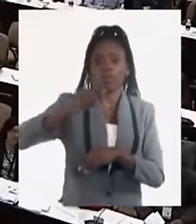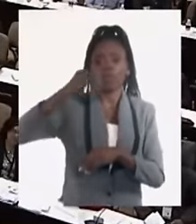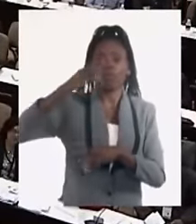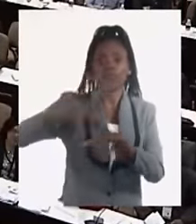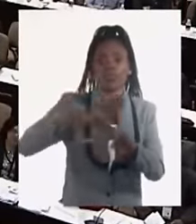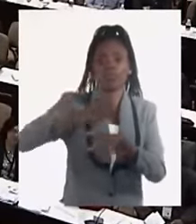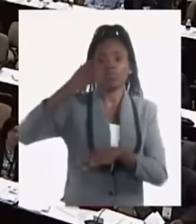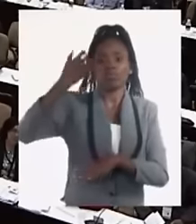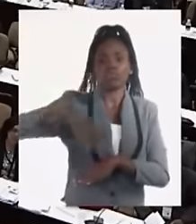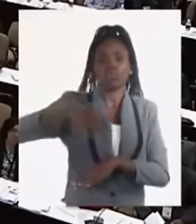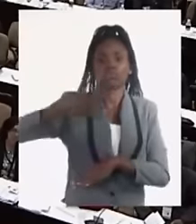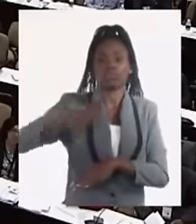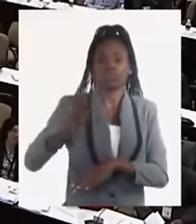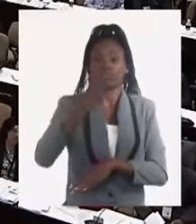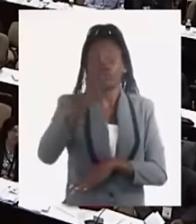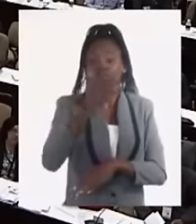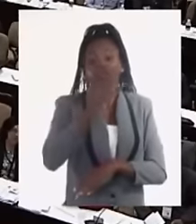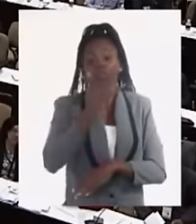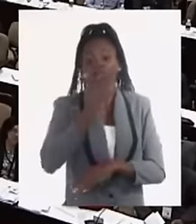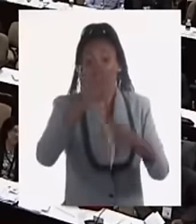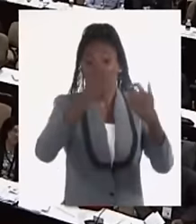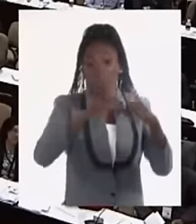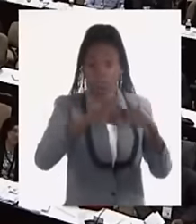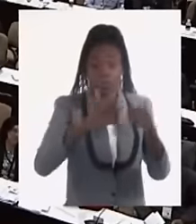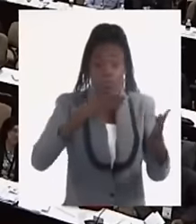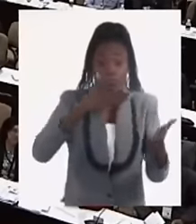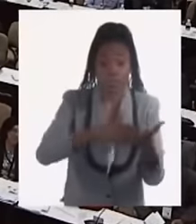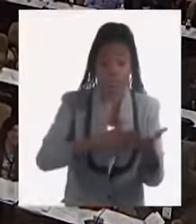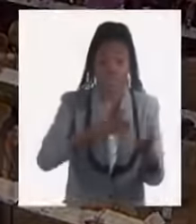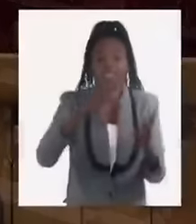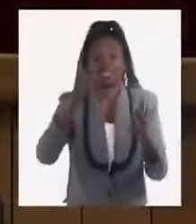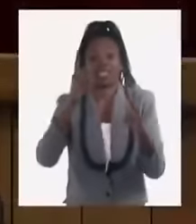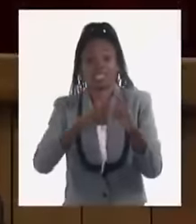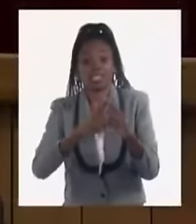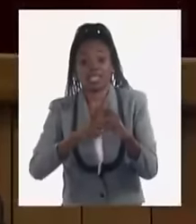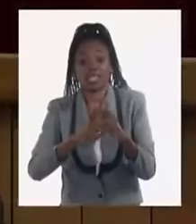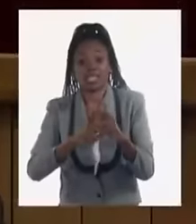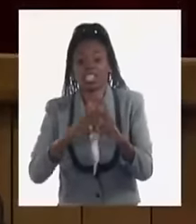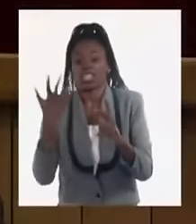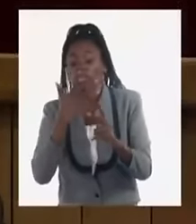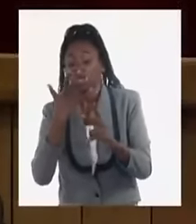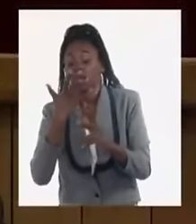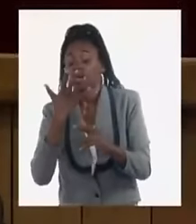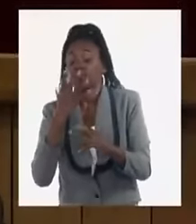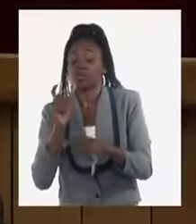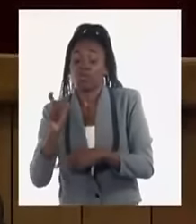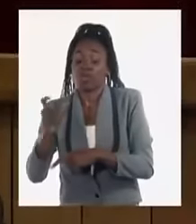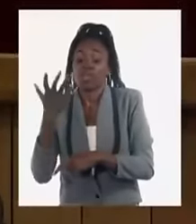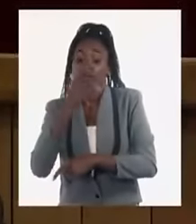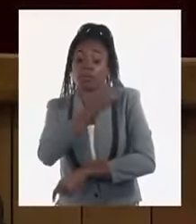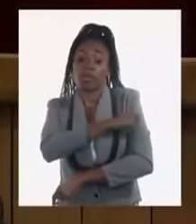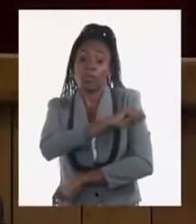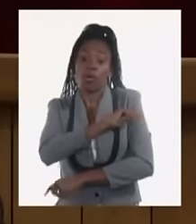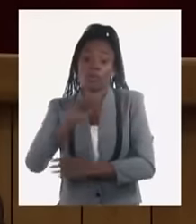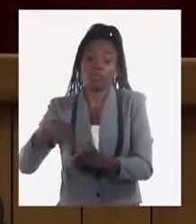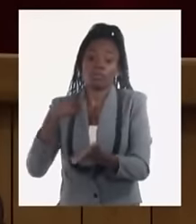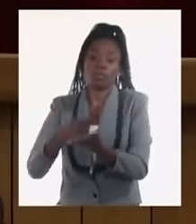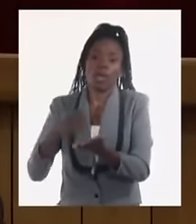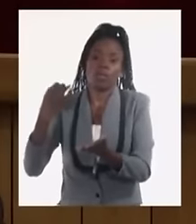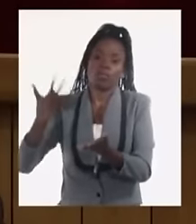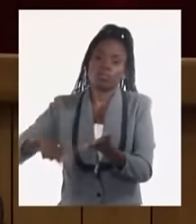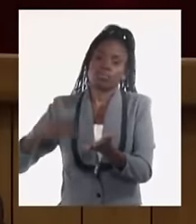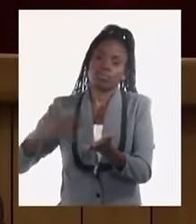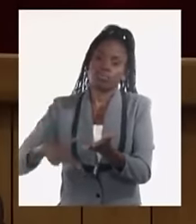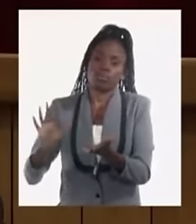afectados el que produce directamente y el cliente final que quien es es el pueblo nosotros tenemos que acabar de